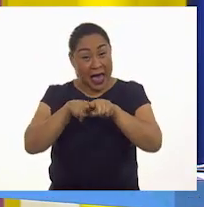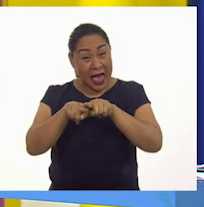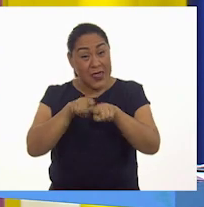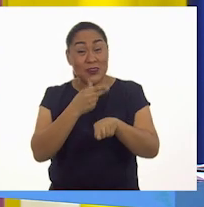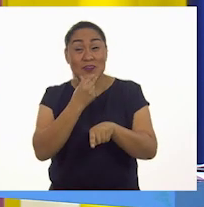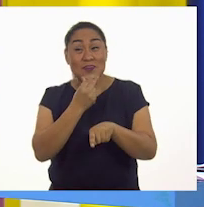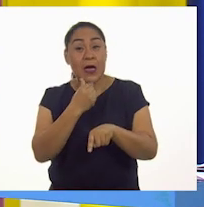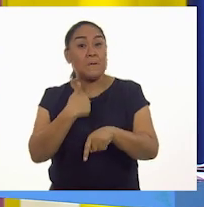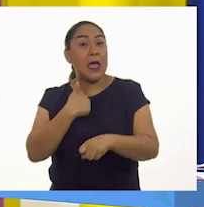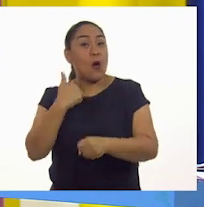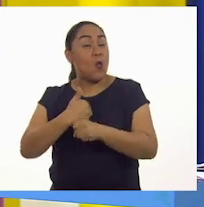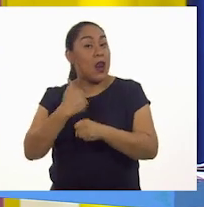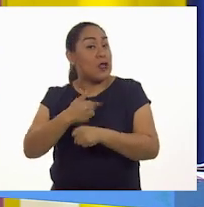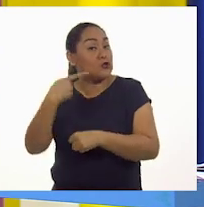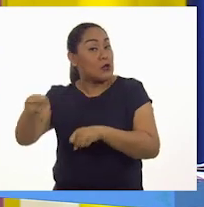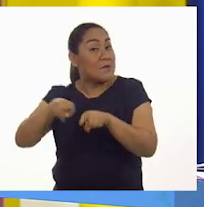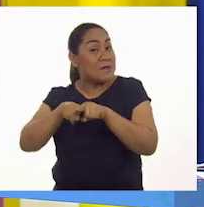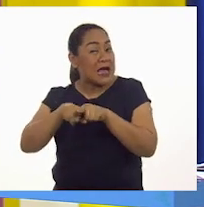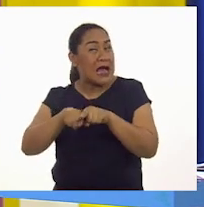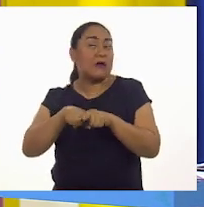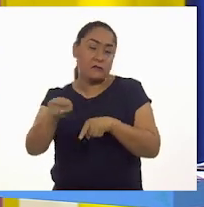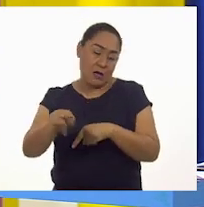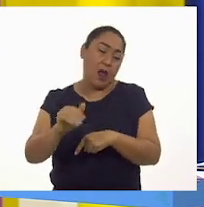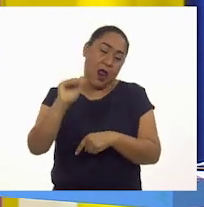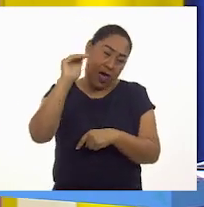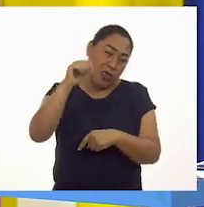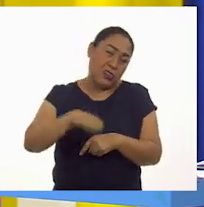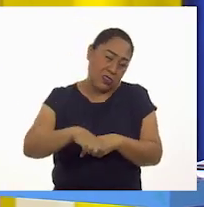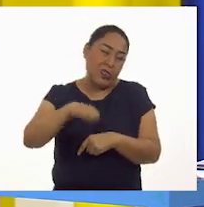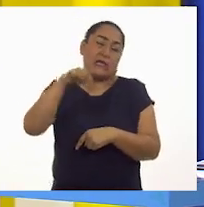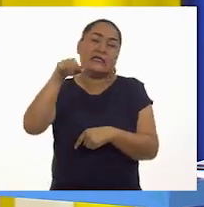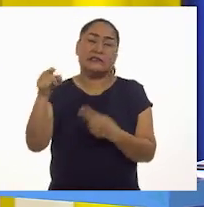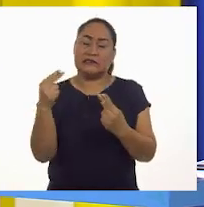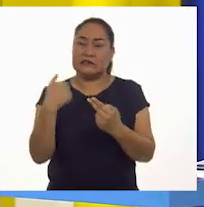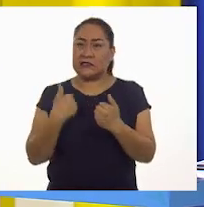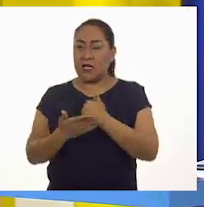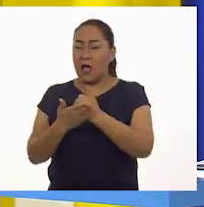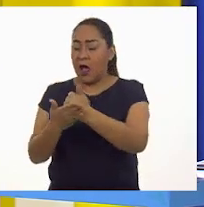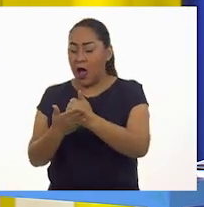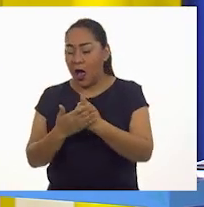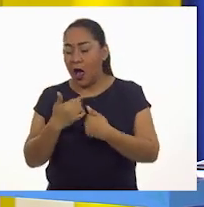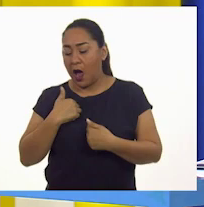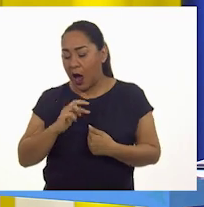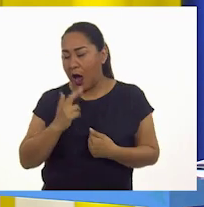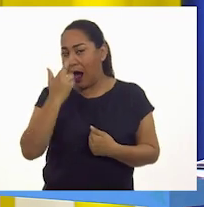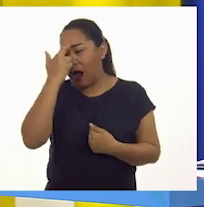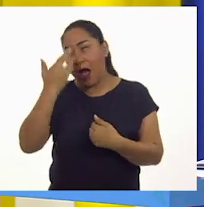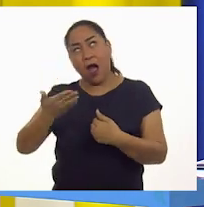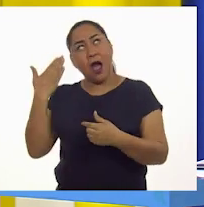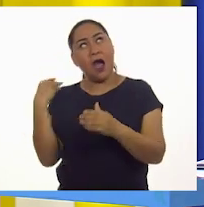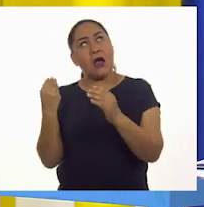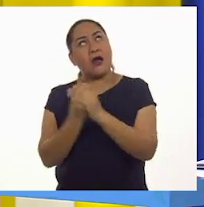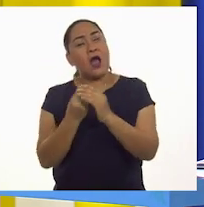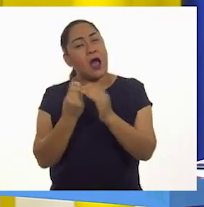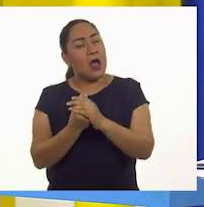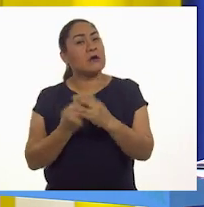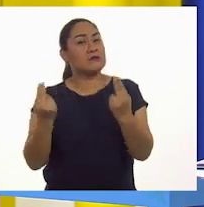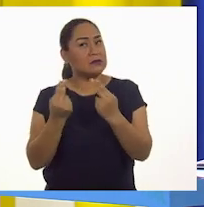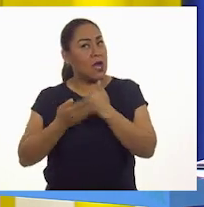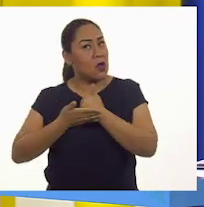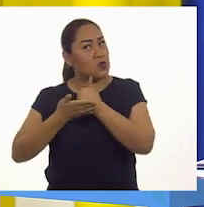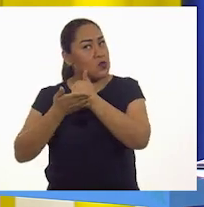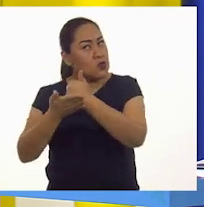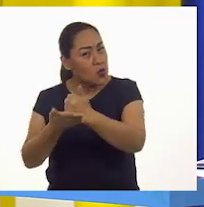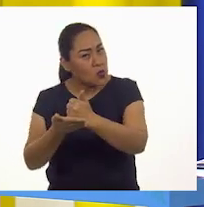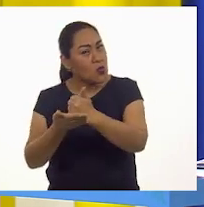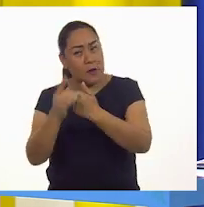como él ya es grande y necesita ayuda, y me acordé de la clase pasada, donde teníamos que ayudar para convivir, pues fui y